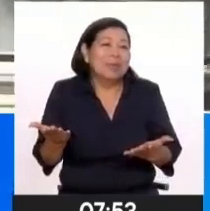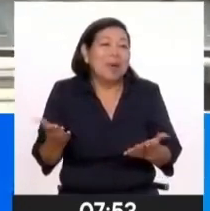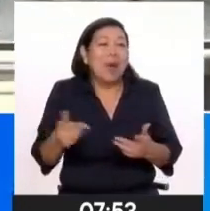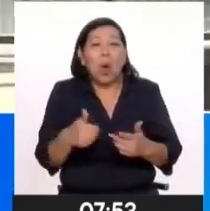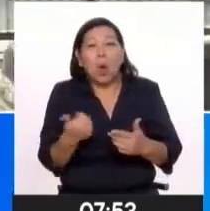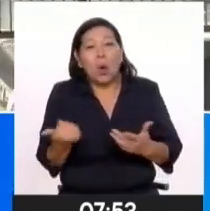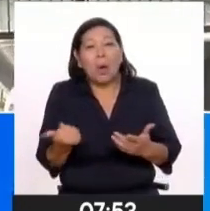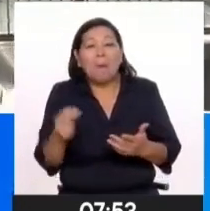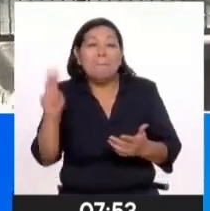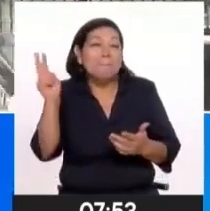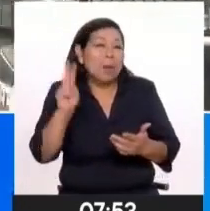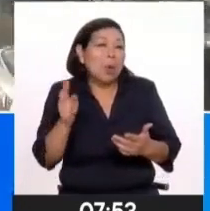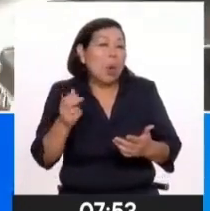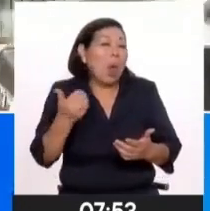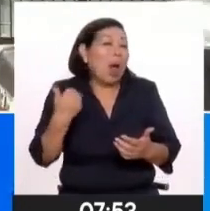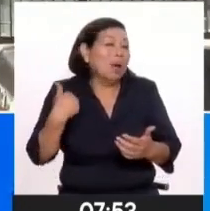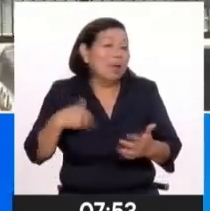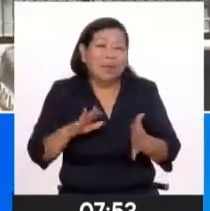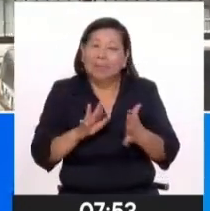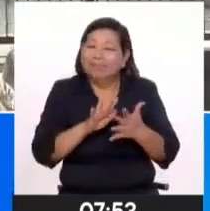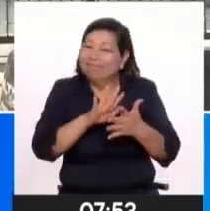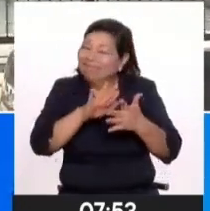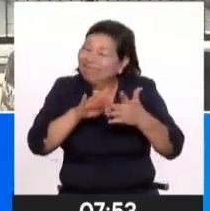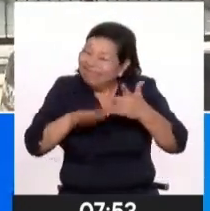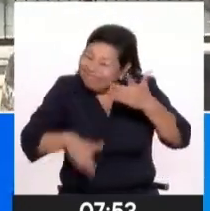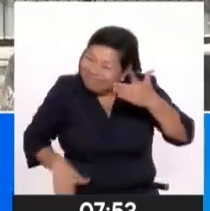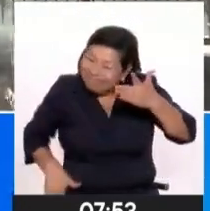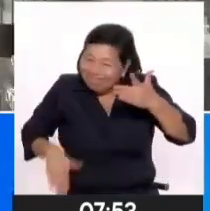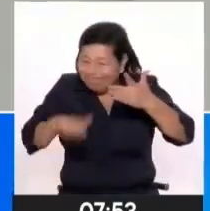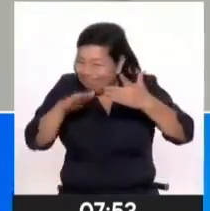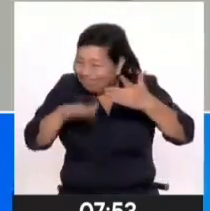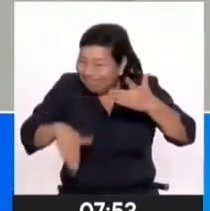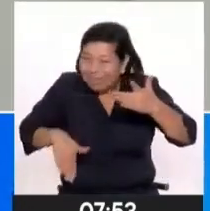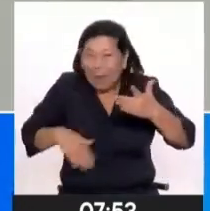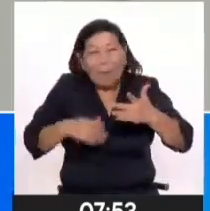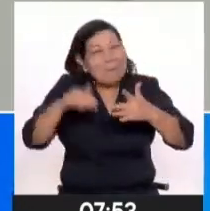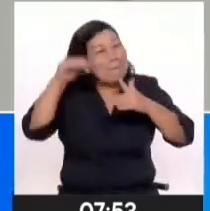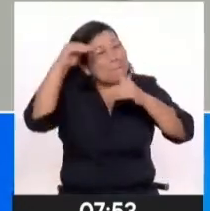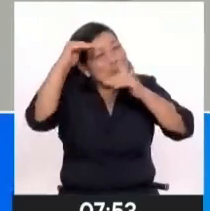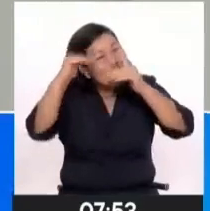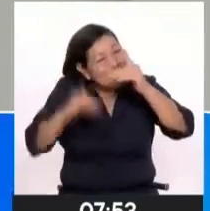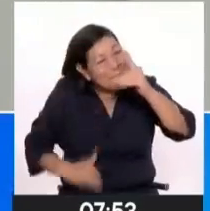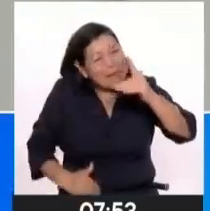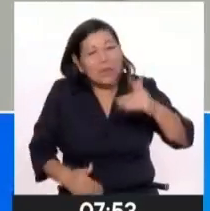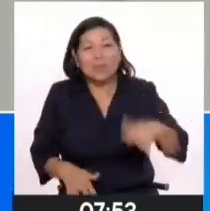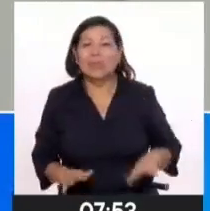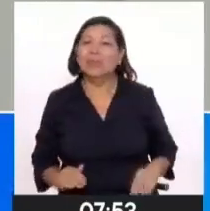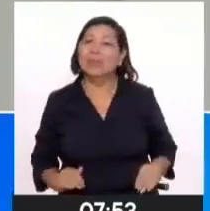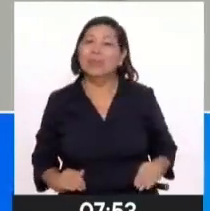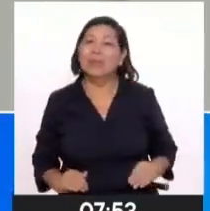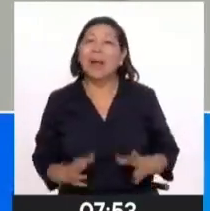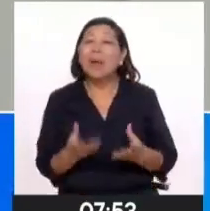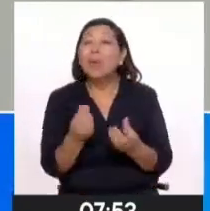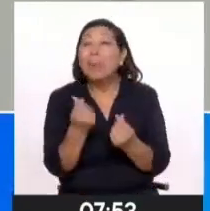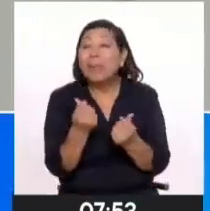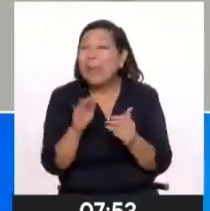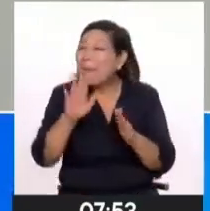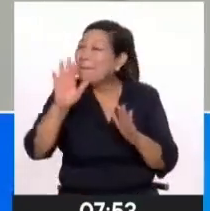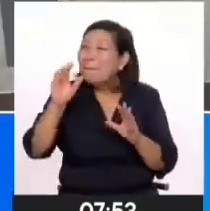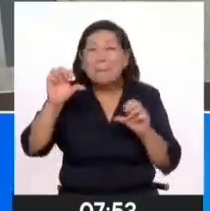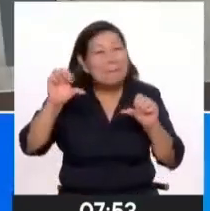una de las monedas de países medianos más fuertes definitivamente, uno puede ver en la evaluación de la depreciación en los últimos años.